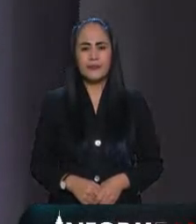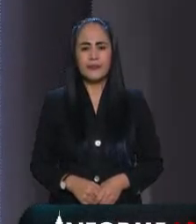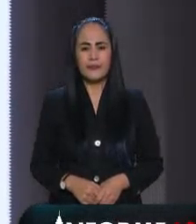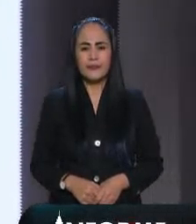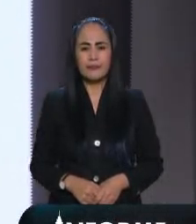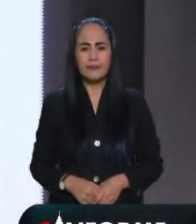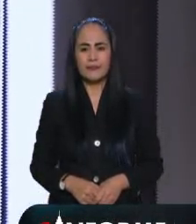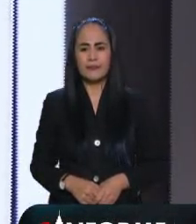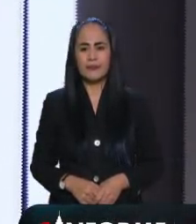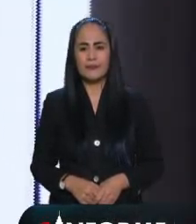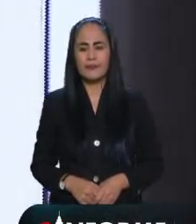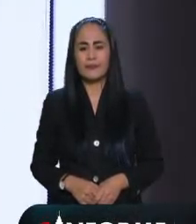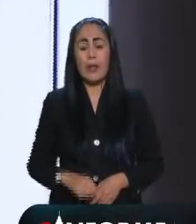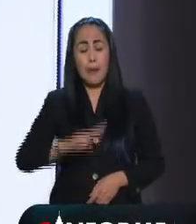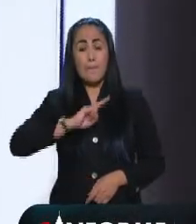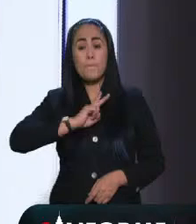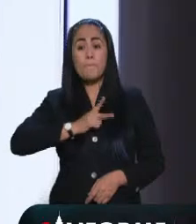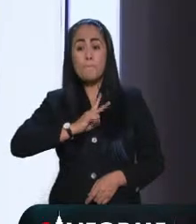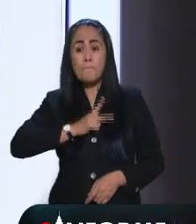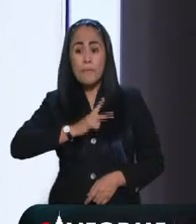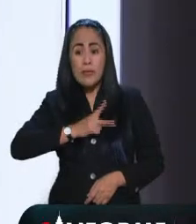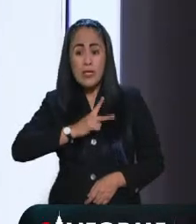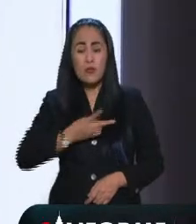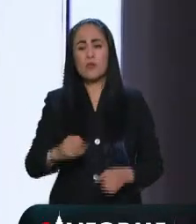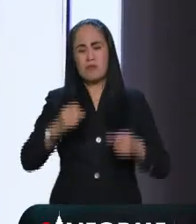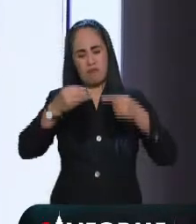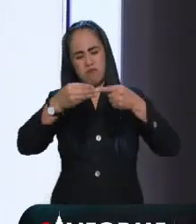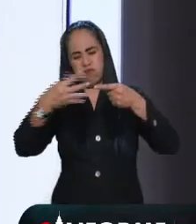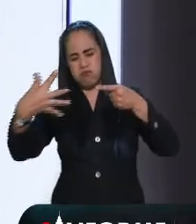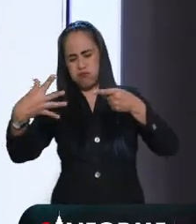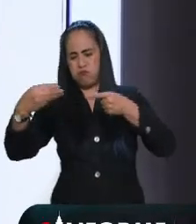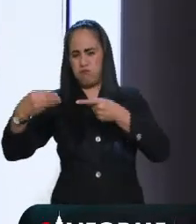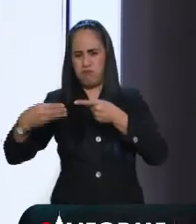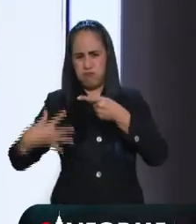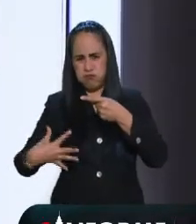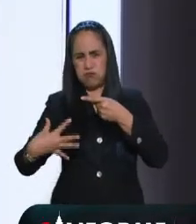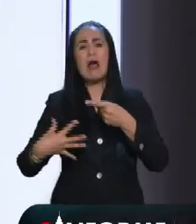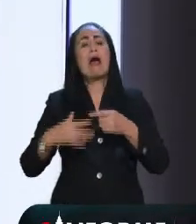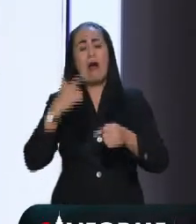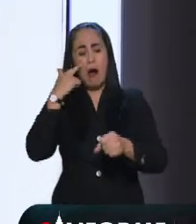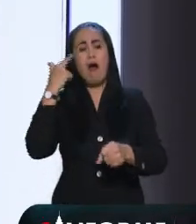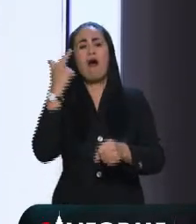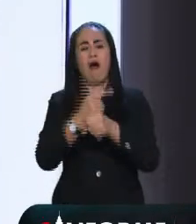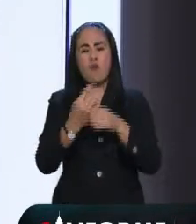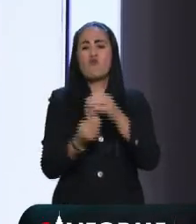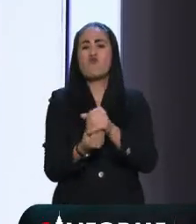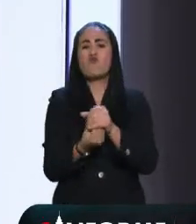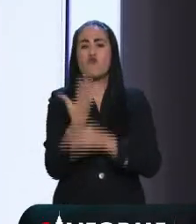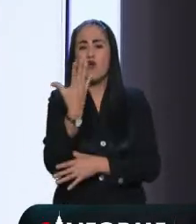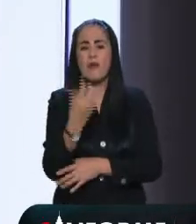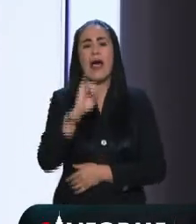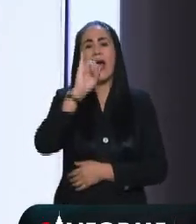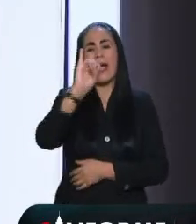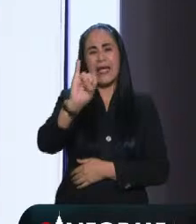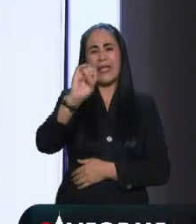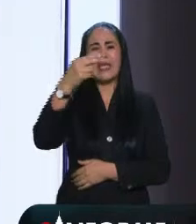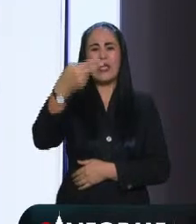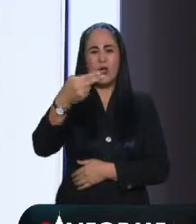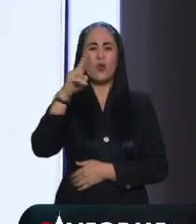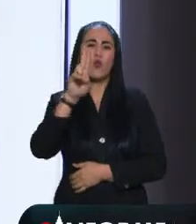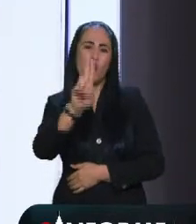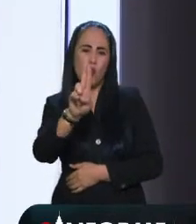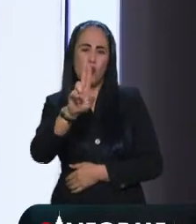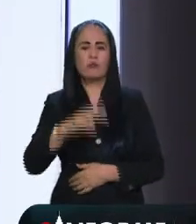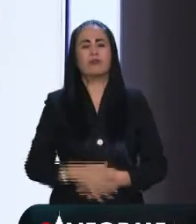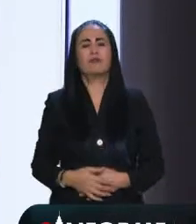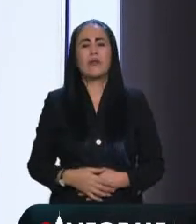Bueno, ya hablamos del virus y también de variantes, y en estos días ha sido identificado una nueva variante denominada IU, la cual tiene al menos a